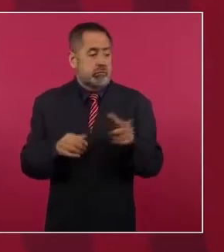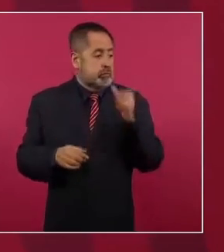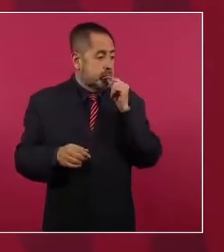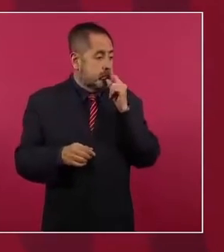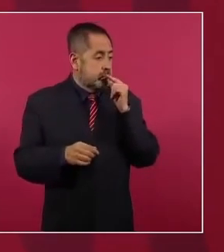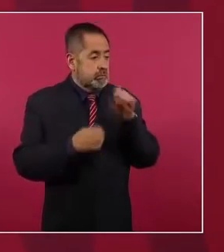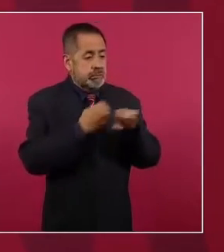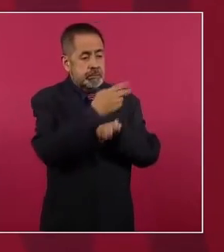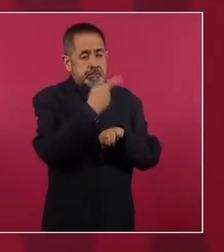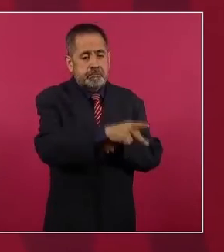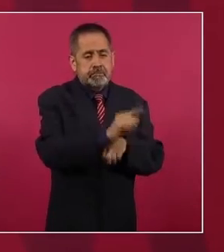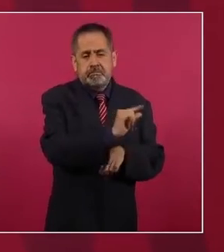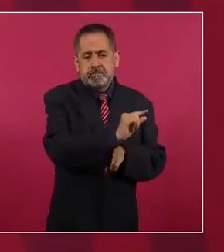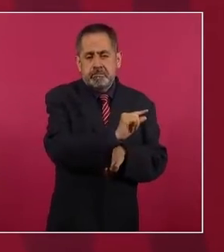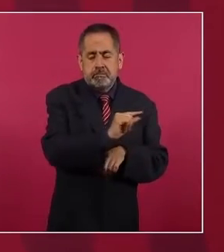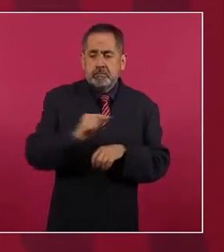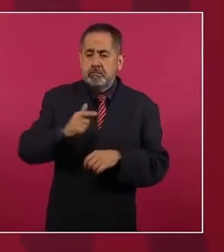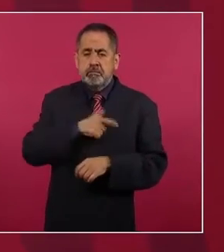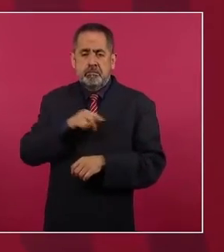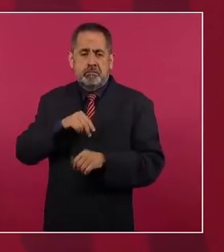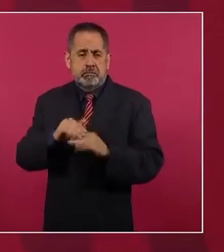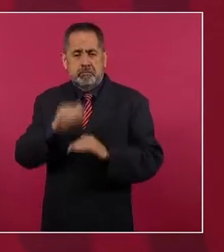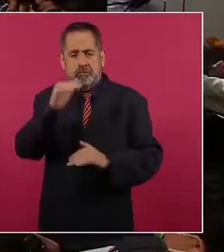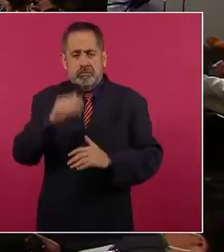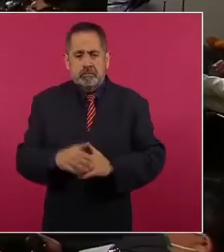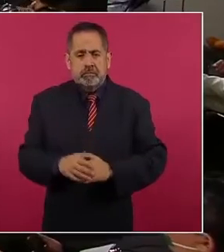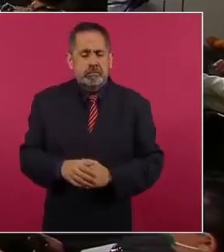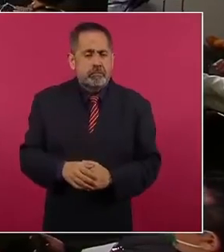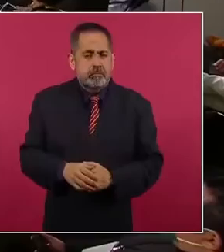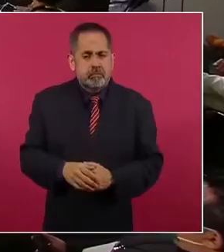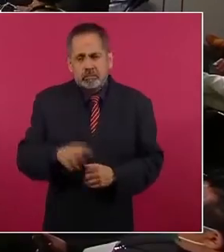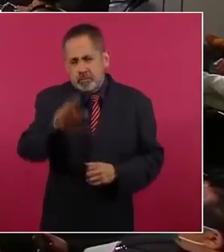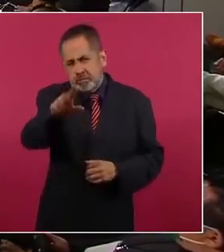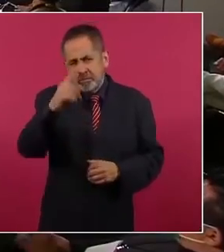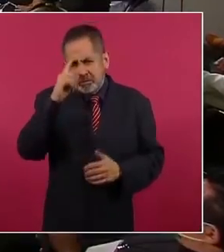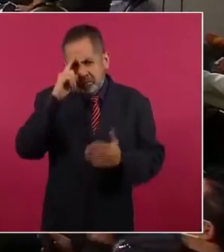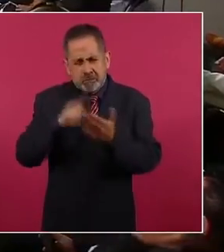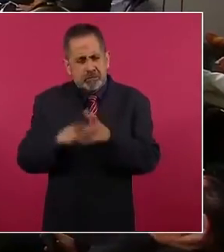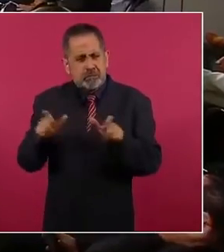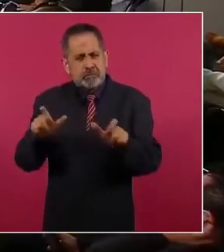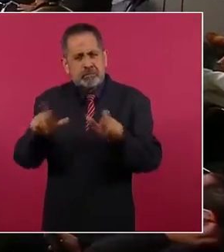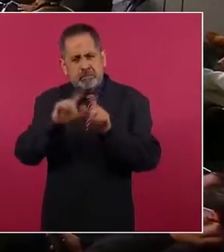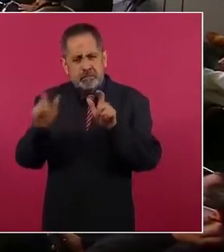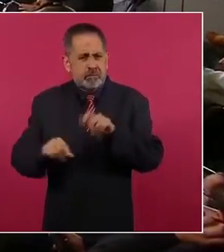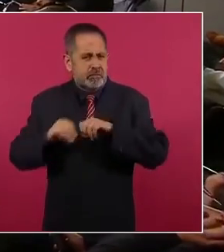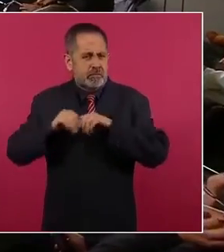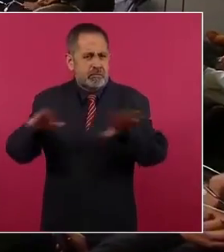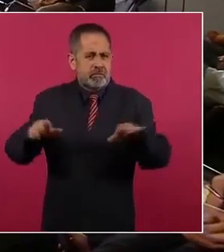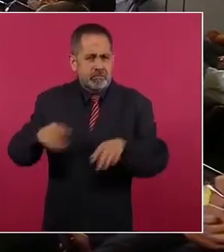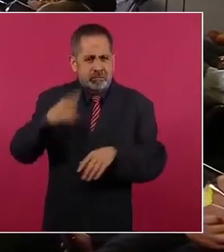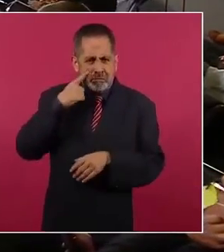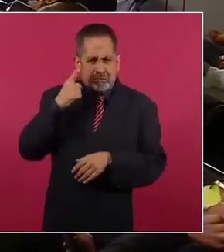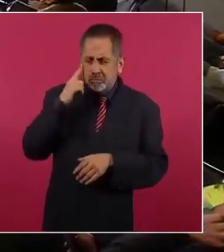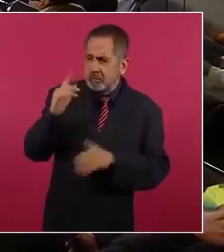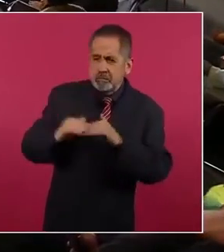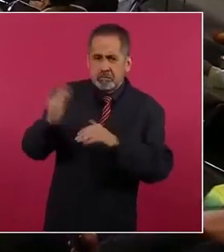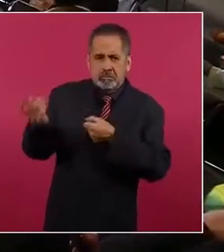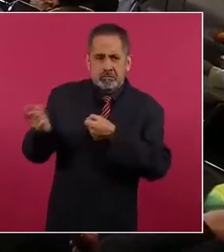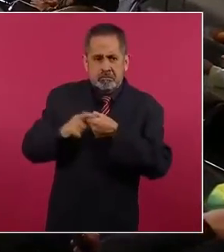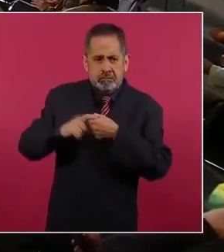policías estatales. Creo que ya subió el número de elementos de la Guardia Nacional, según la lámina que estoy viendo ahí.